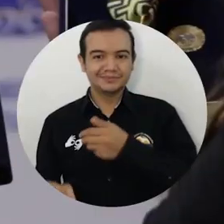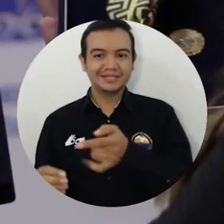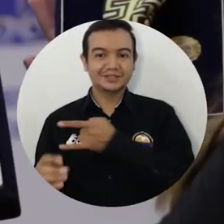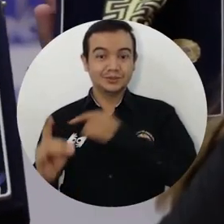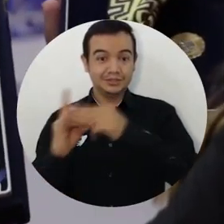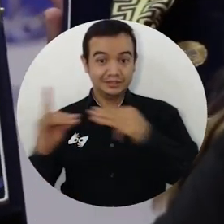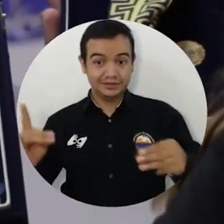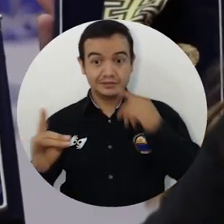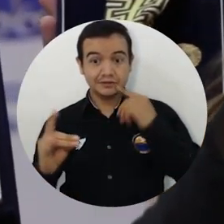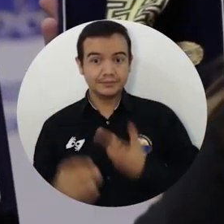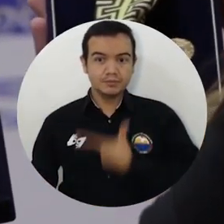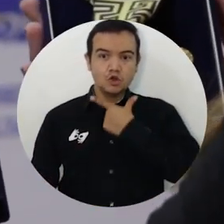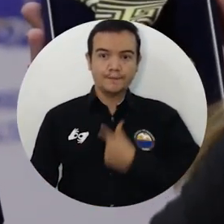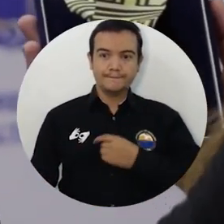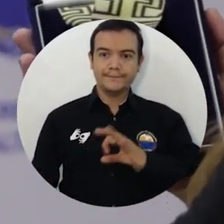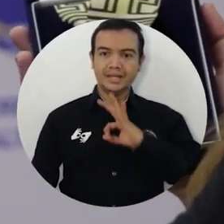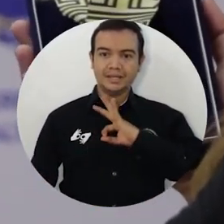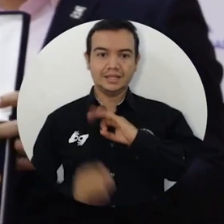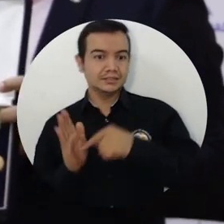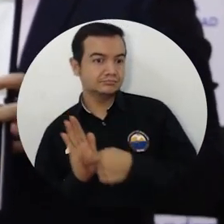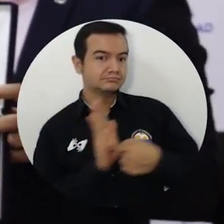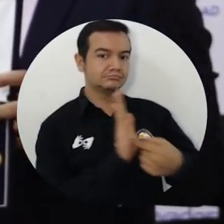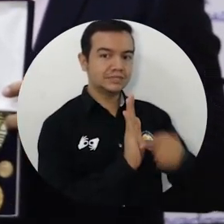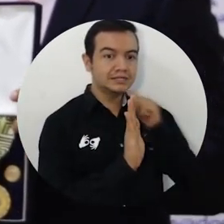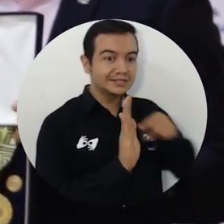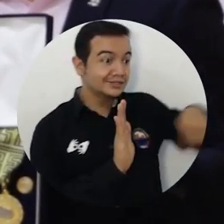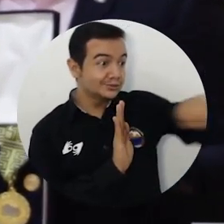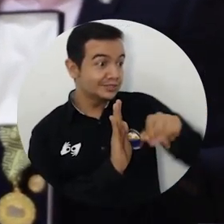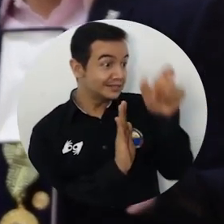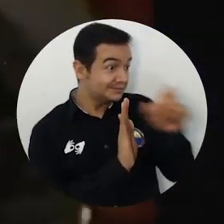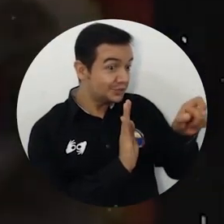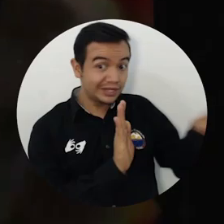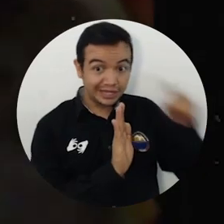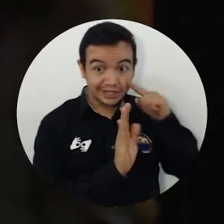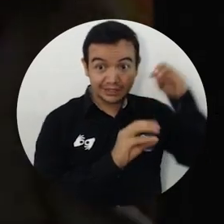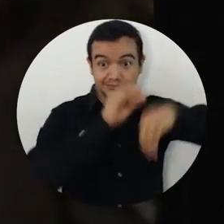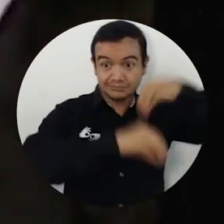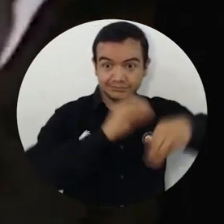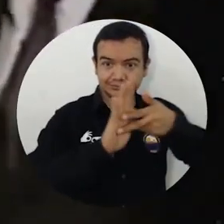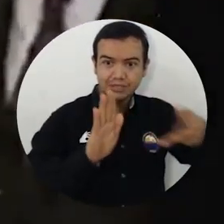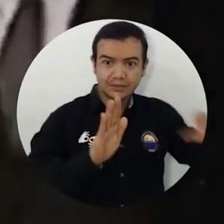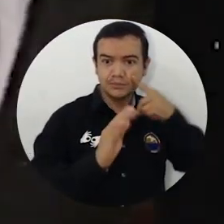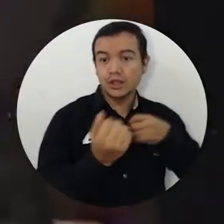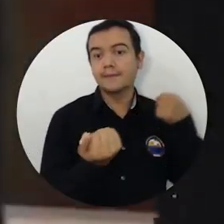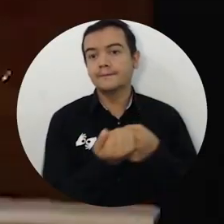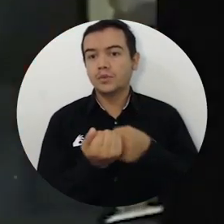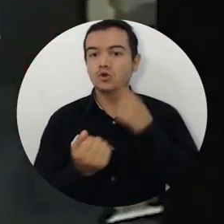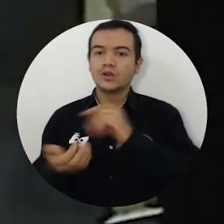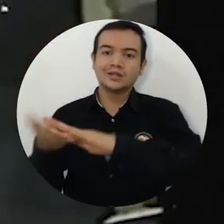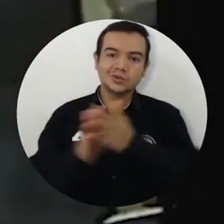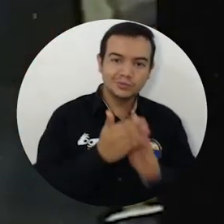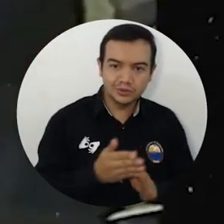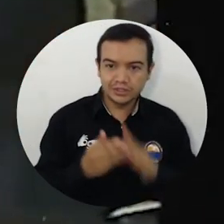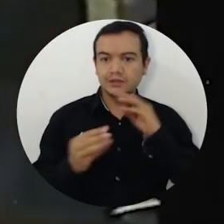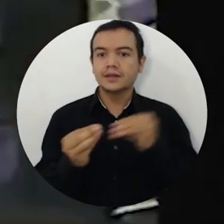mérito y la excelencia en el ámbito social a los gestores de la Constitución por su contribución al desarrollo de las comunidades y la promoción y defensa